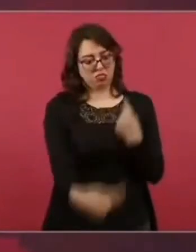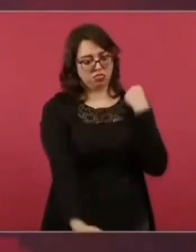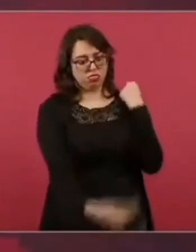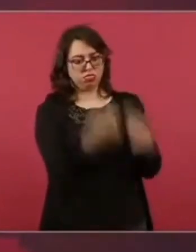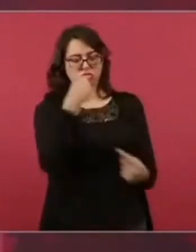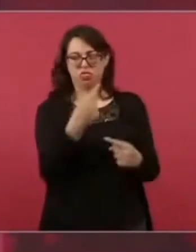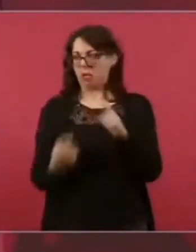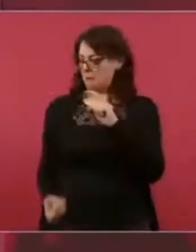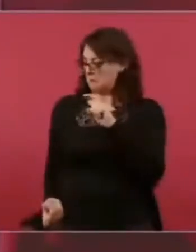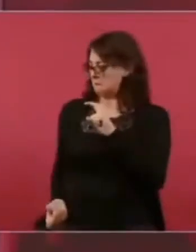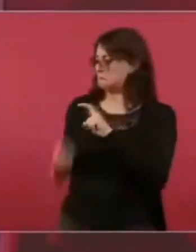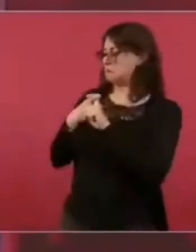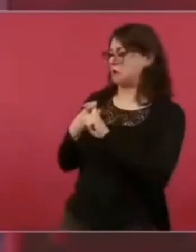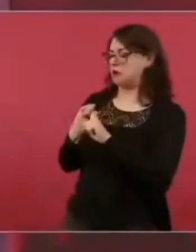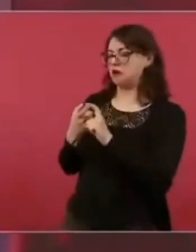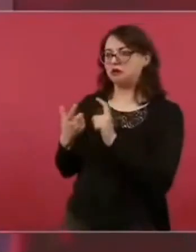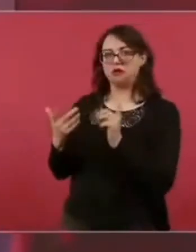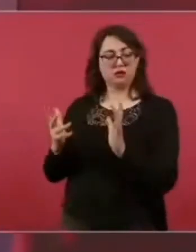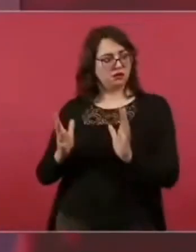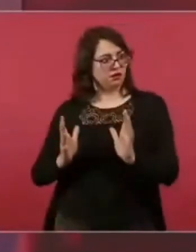el colegio de México